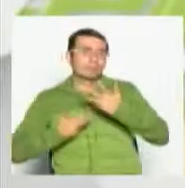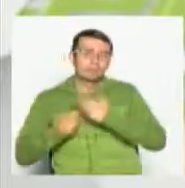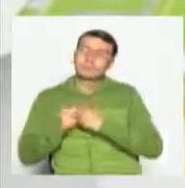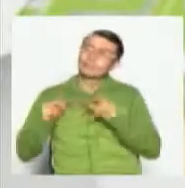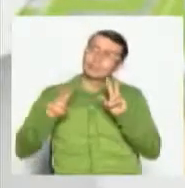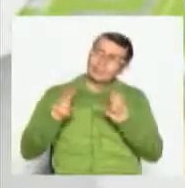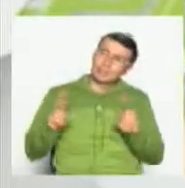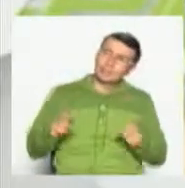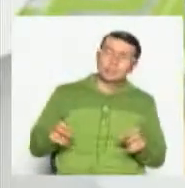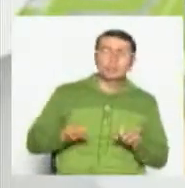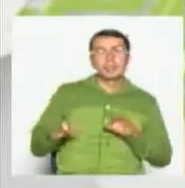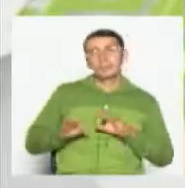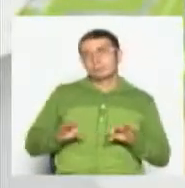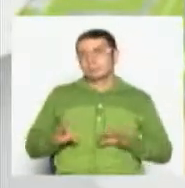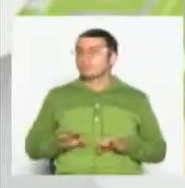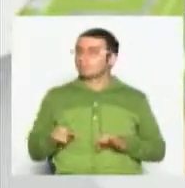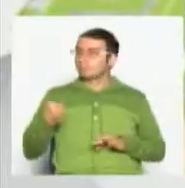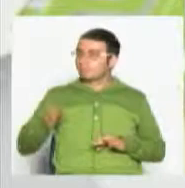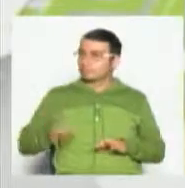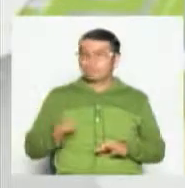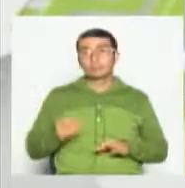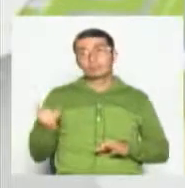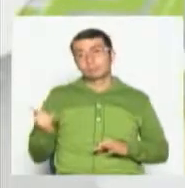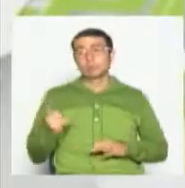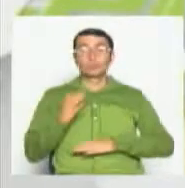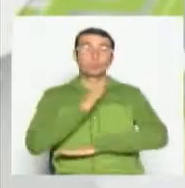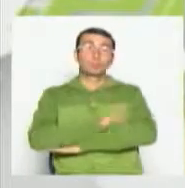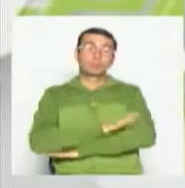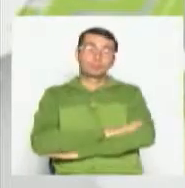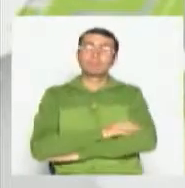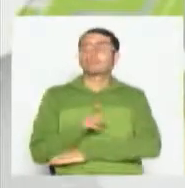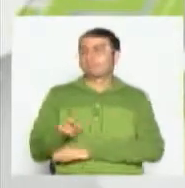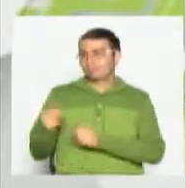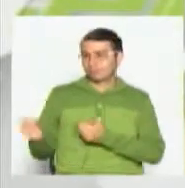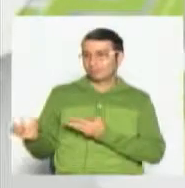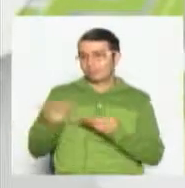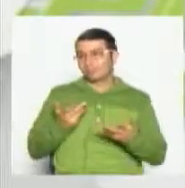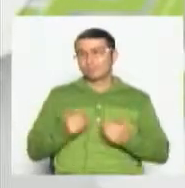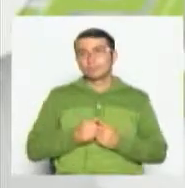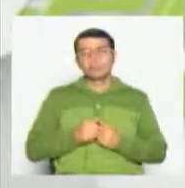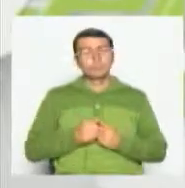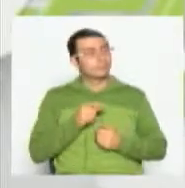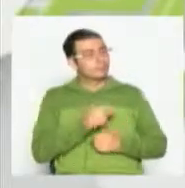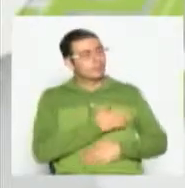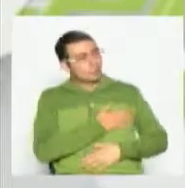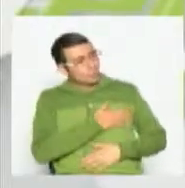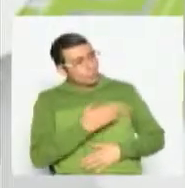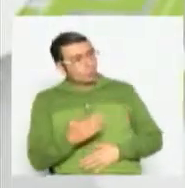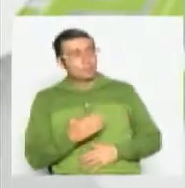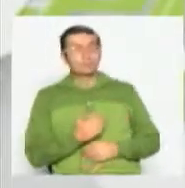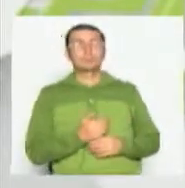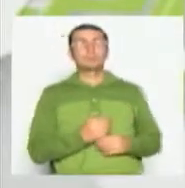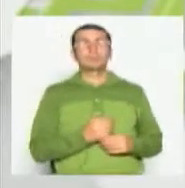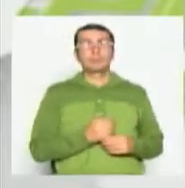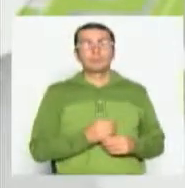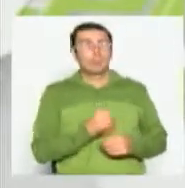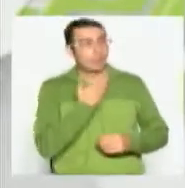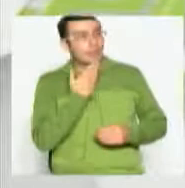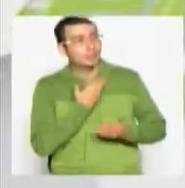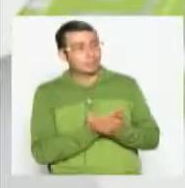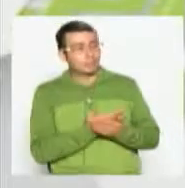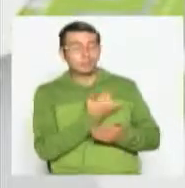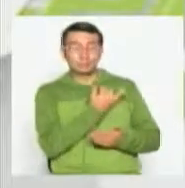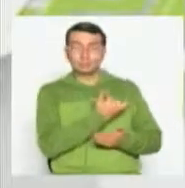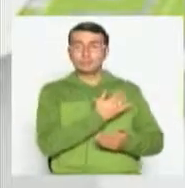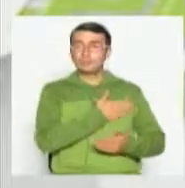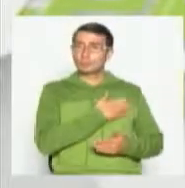los temas que nosotros siempre le referimos si usted es muy juicioso nos quiere colaborar. Y con mucho gusto y de nuevo gracias pues por invitarme y aquí